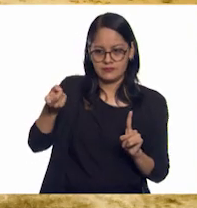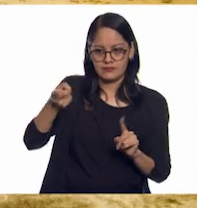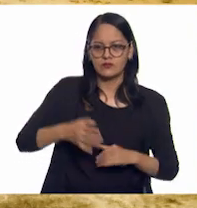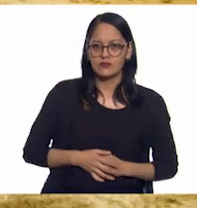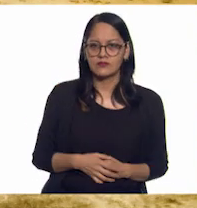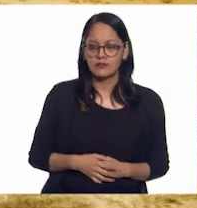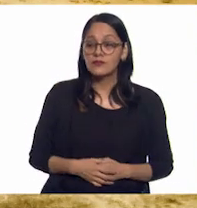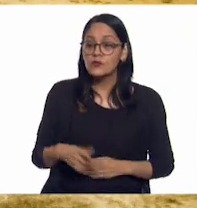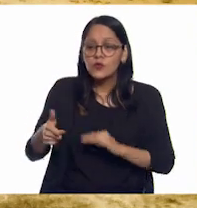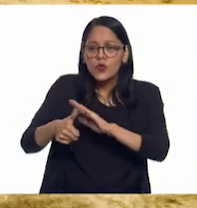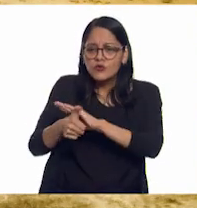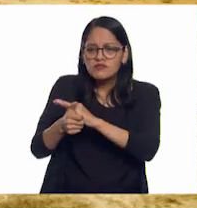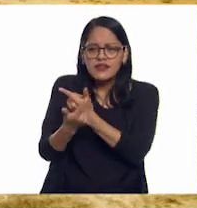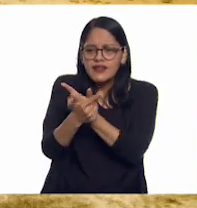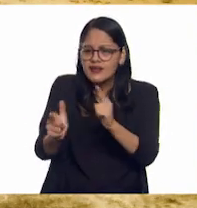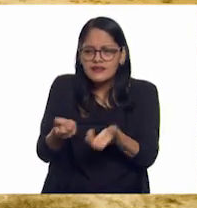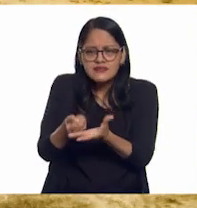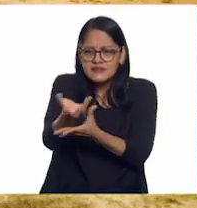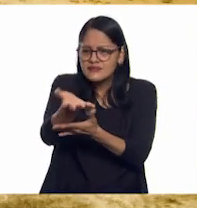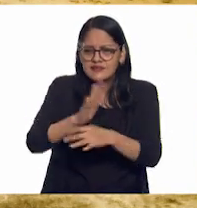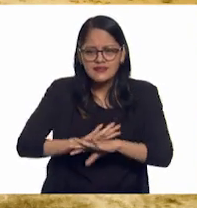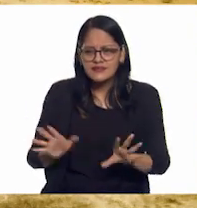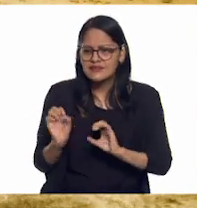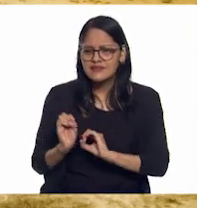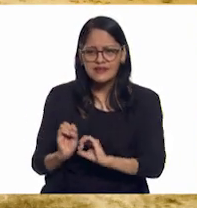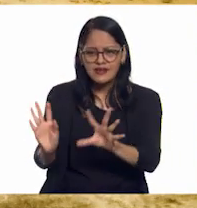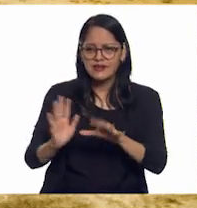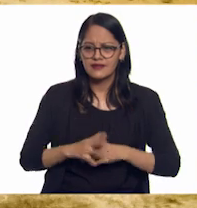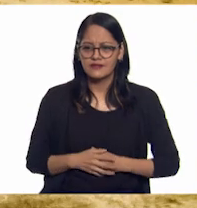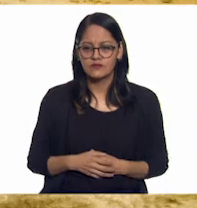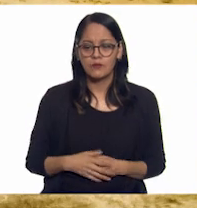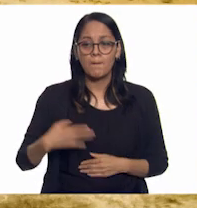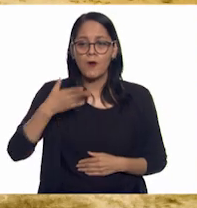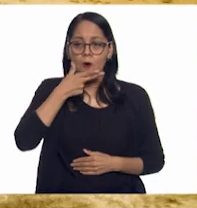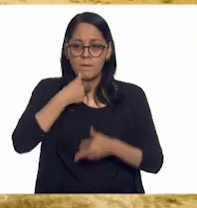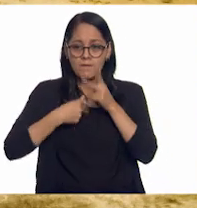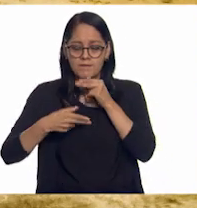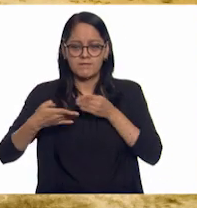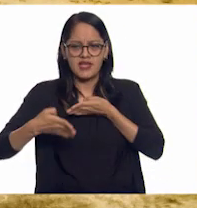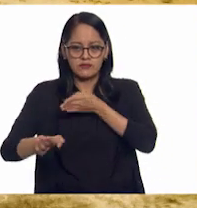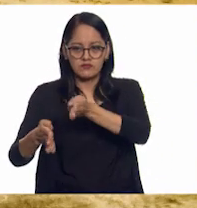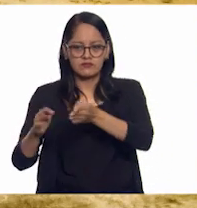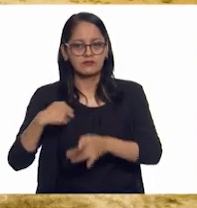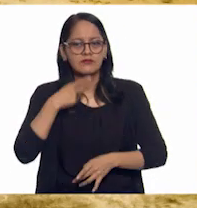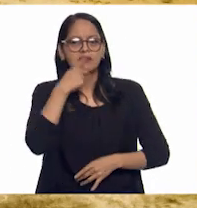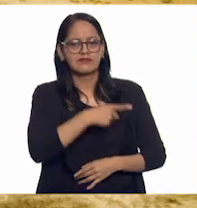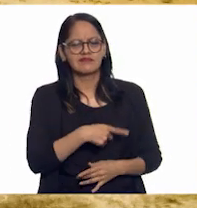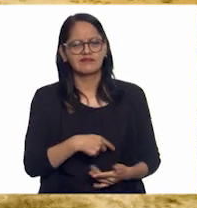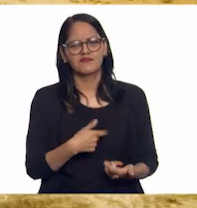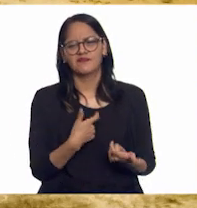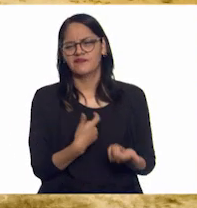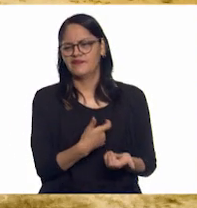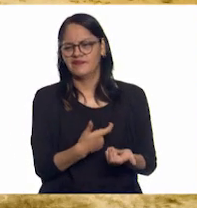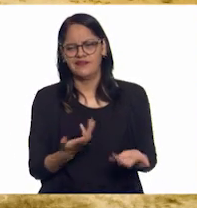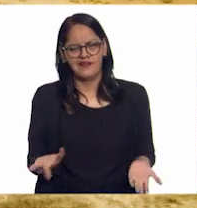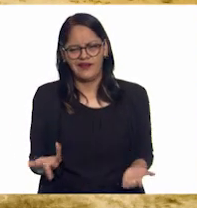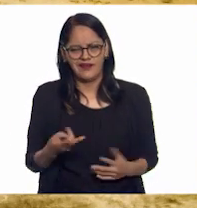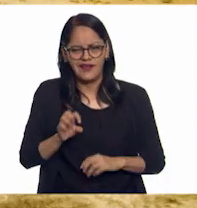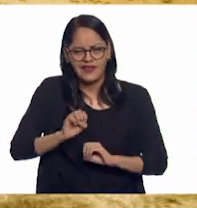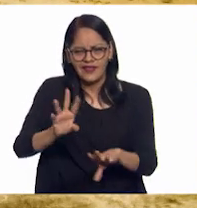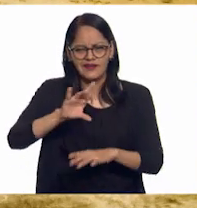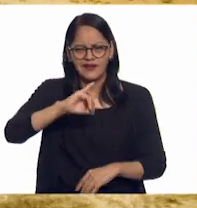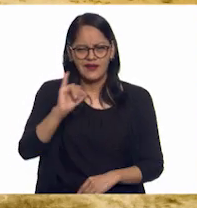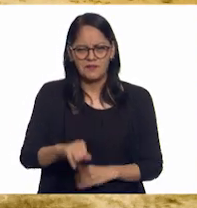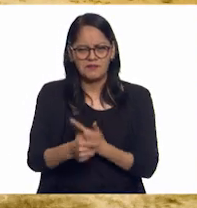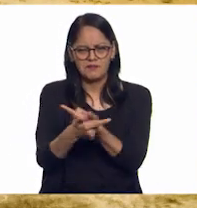¡Liberen a la tortuga! ¡Déjenla libre! Los pescadores contestaron, ¡Ja! ¡No la dejaremos